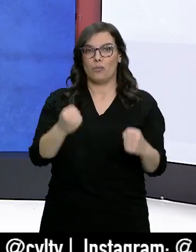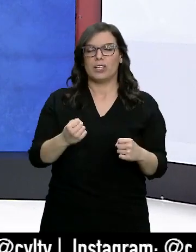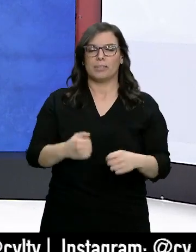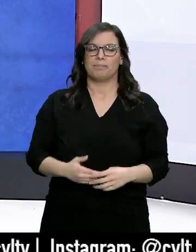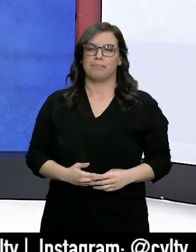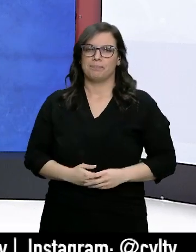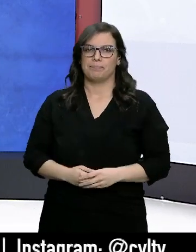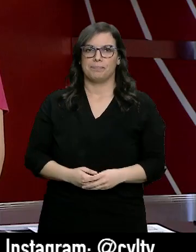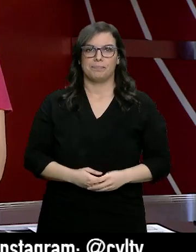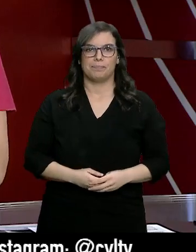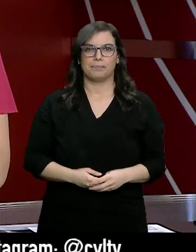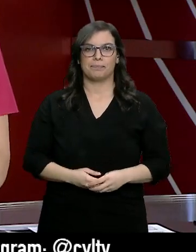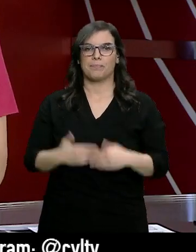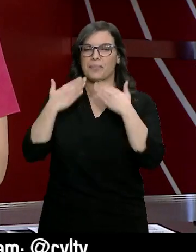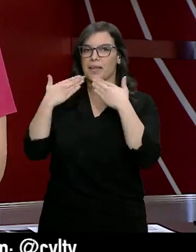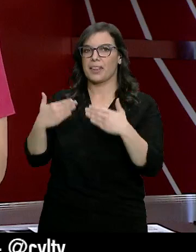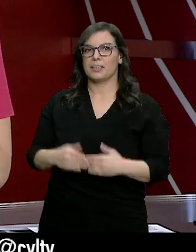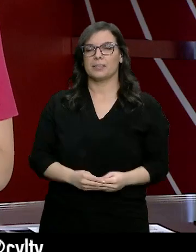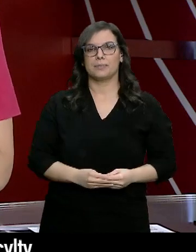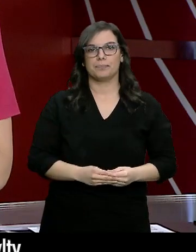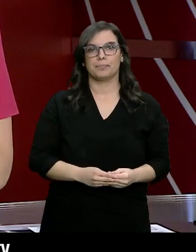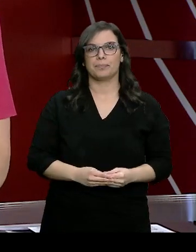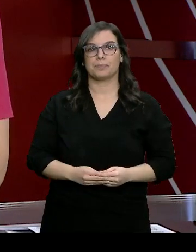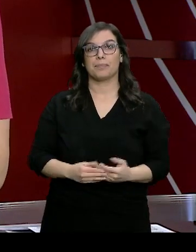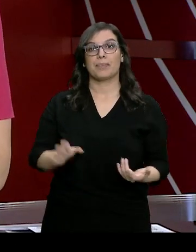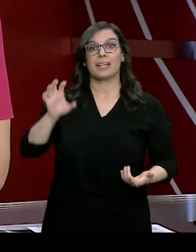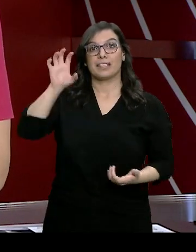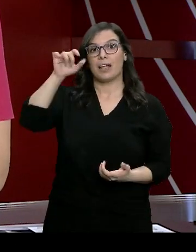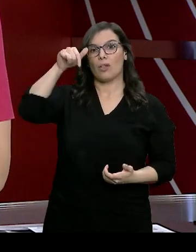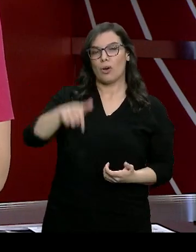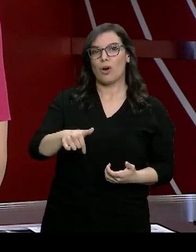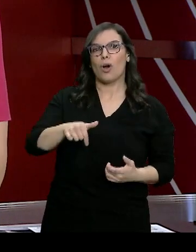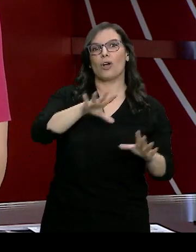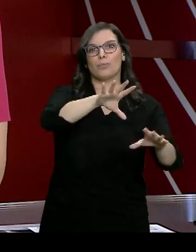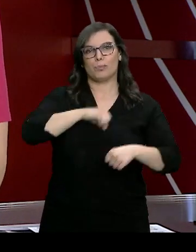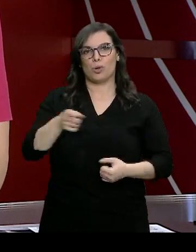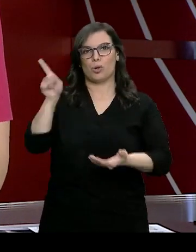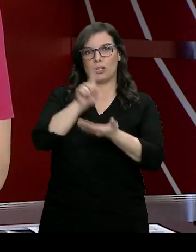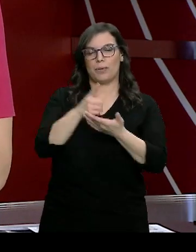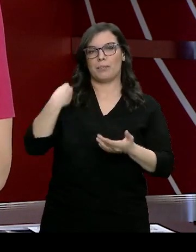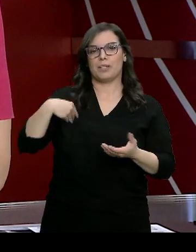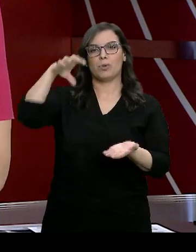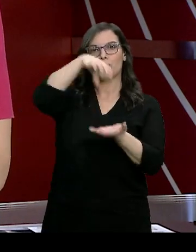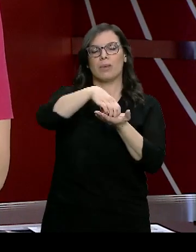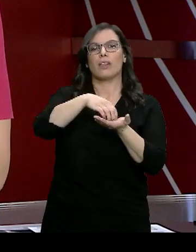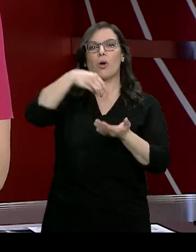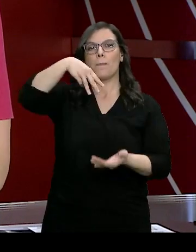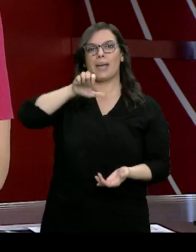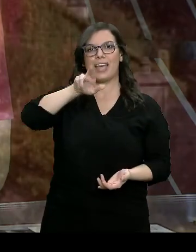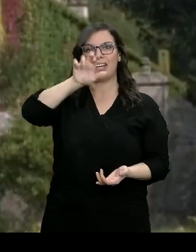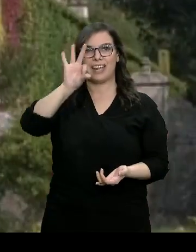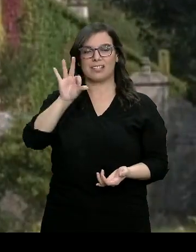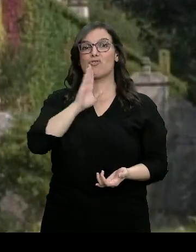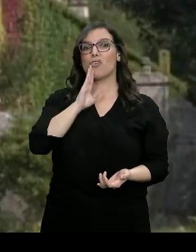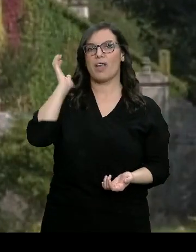intensidad. Gracias, Francisco. El Estado recupera hoy el pazo de Meirás, en La Coruña. Este jueves es la fecha